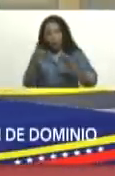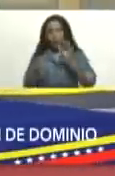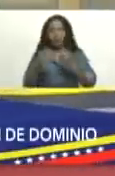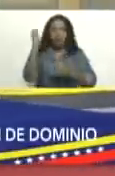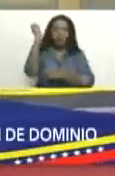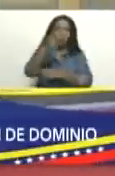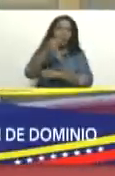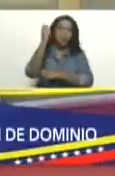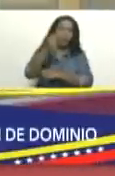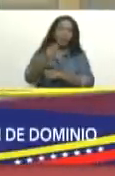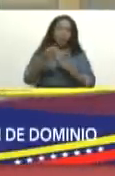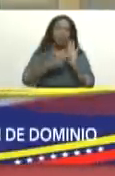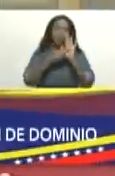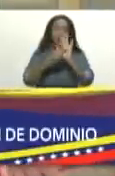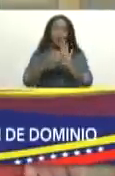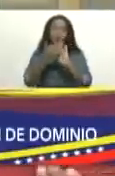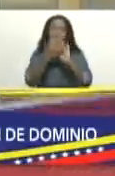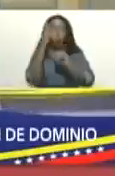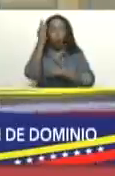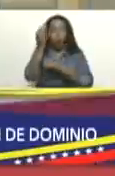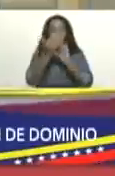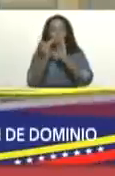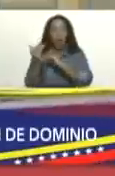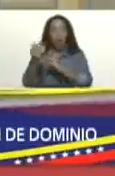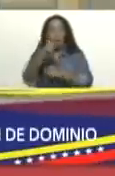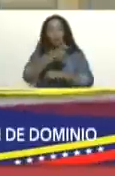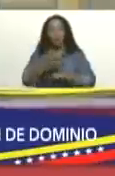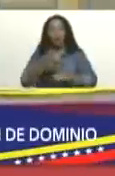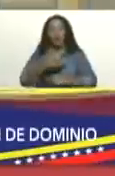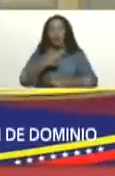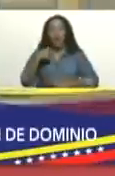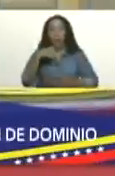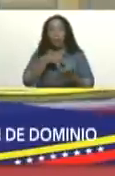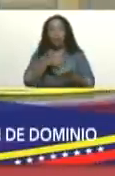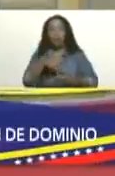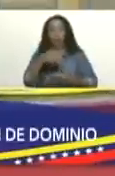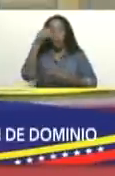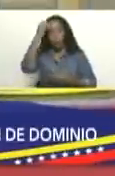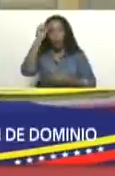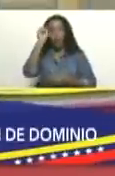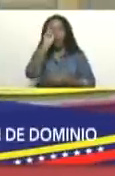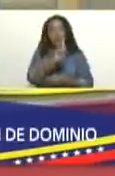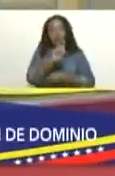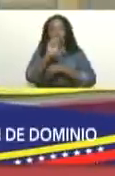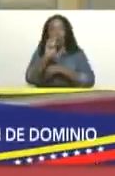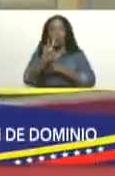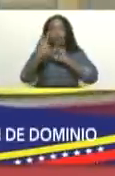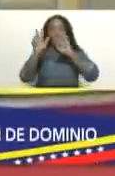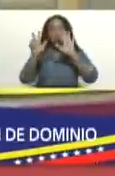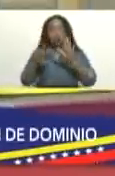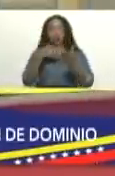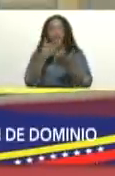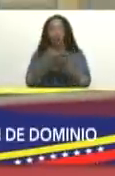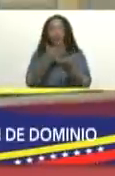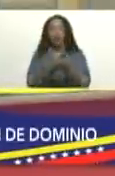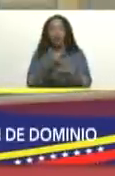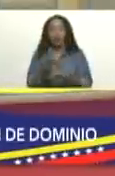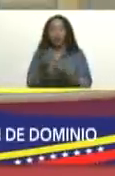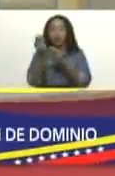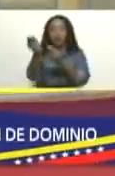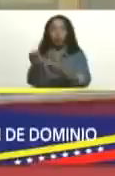consejos comunales, personas que querían dar su opinión, más de 128 propuestas fueron entregadas